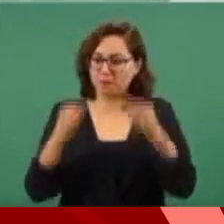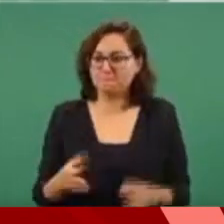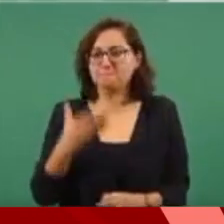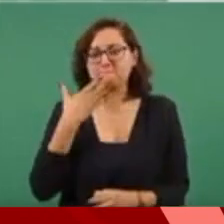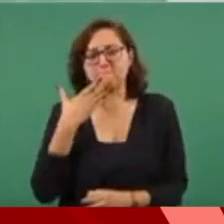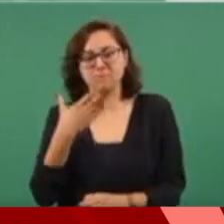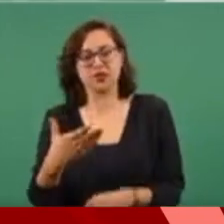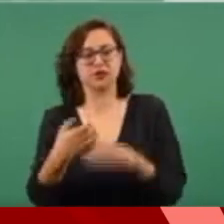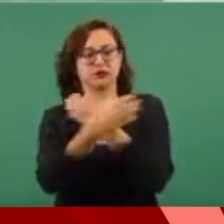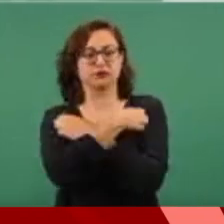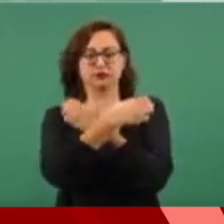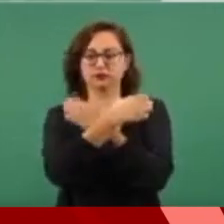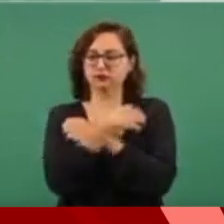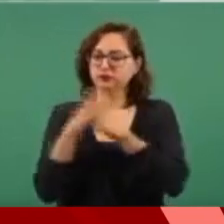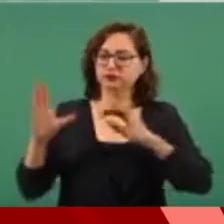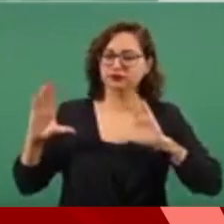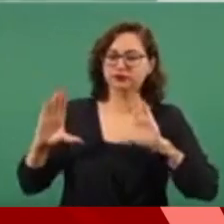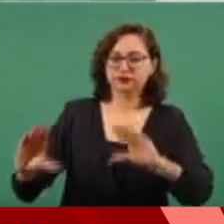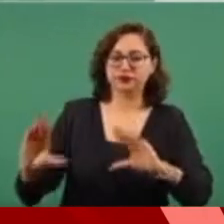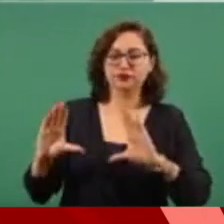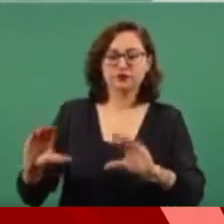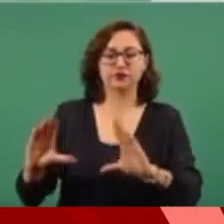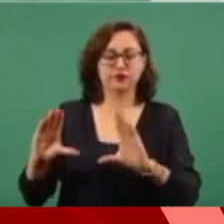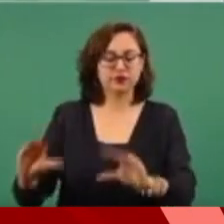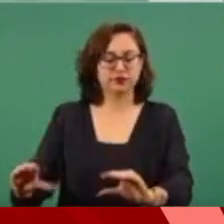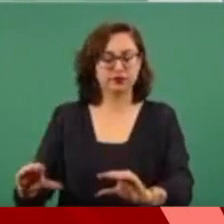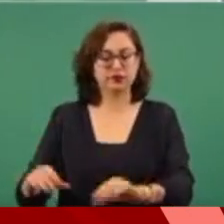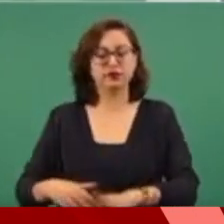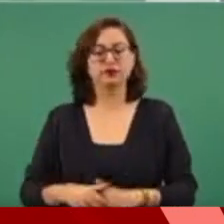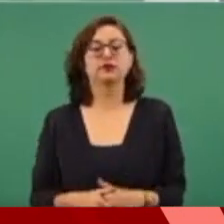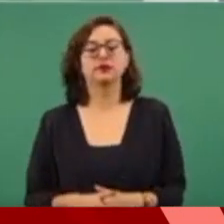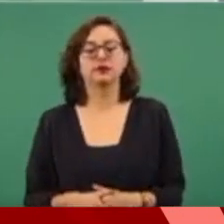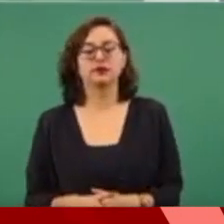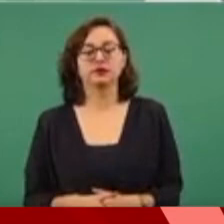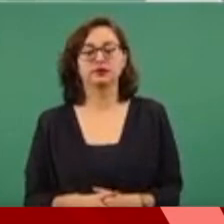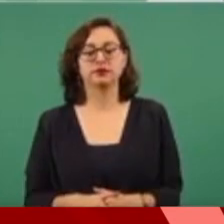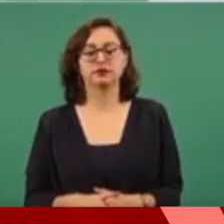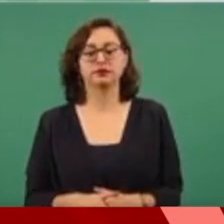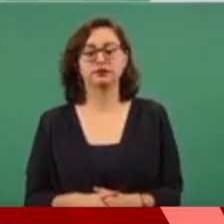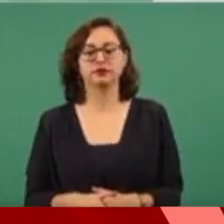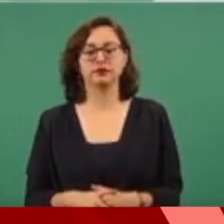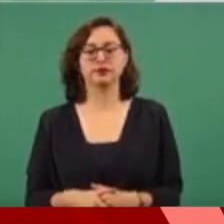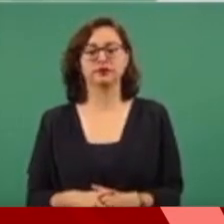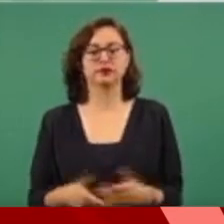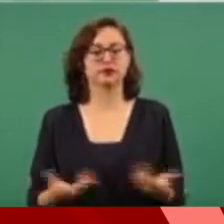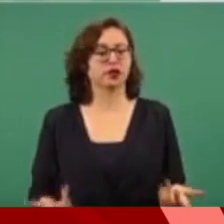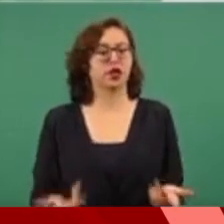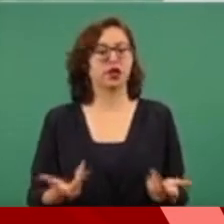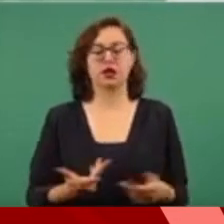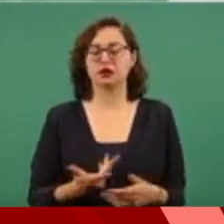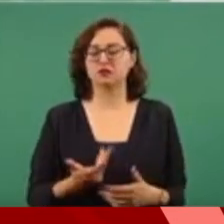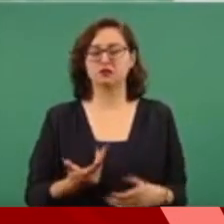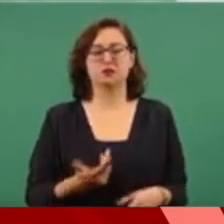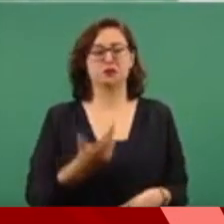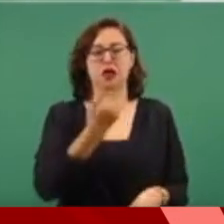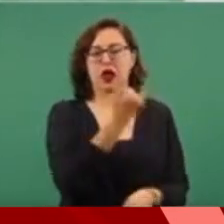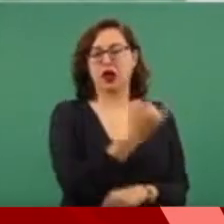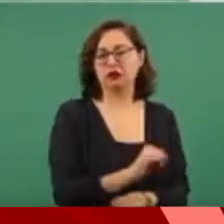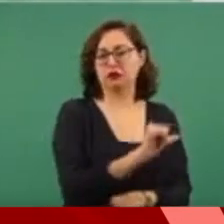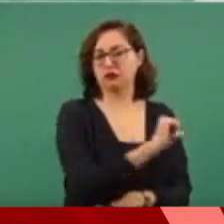para la alimentación sana, en todos los niveles de escolaridad,